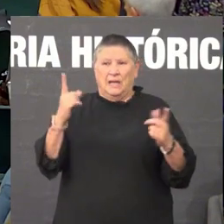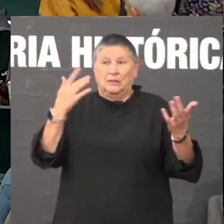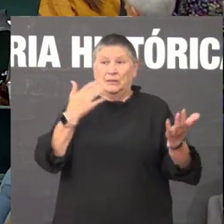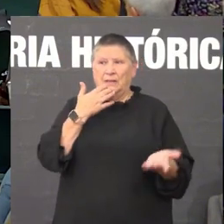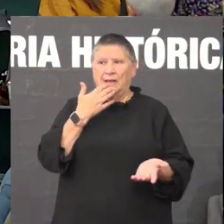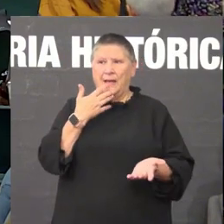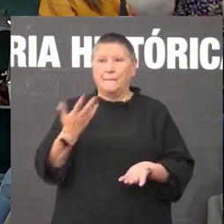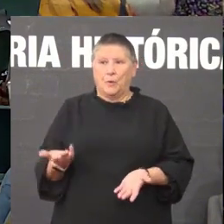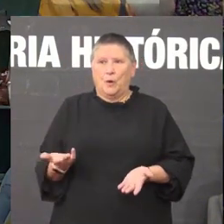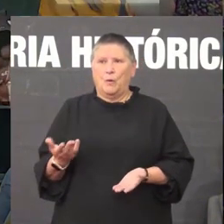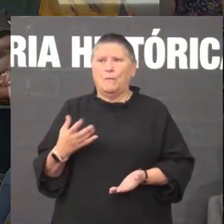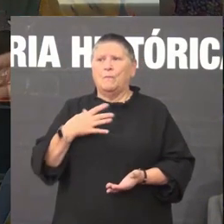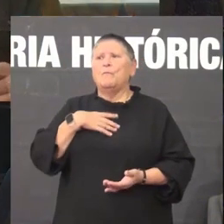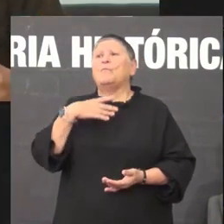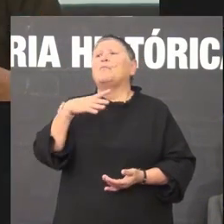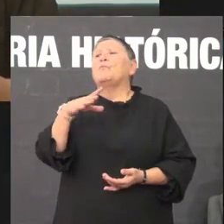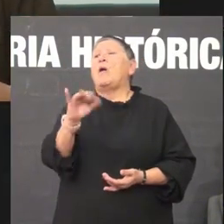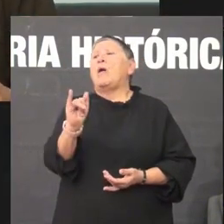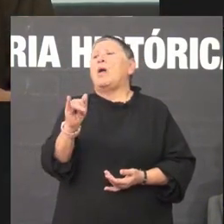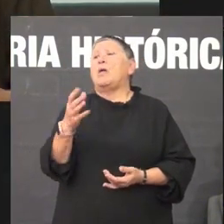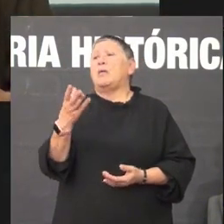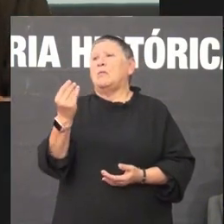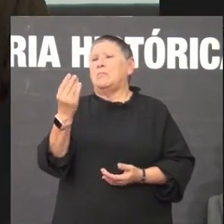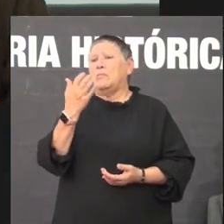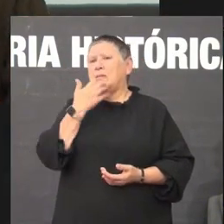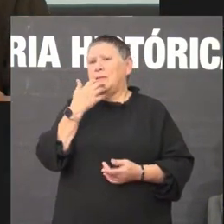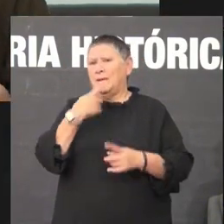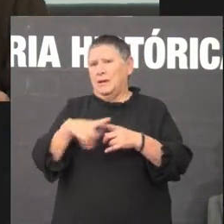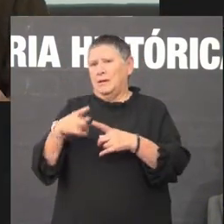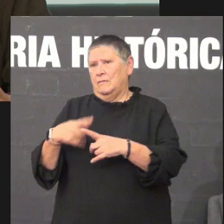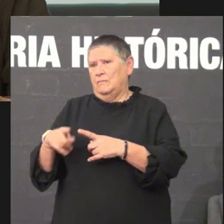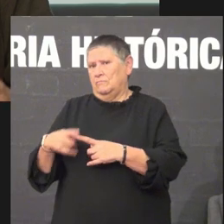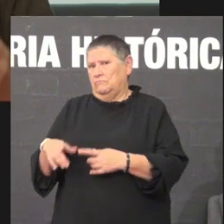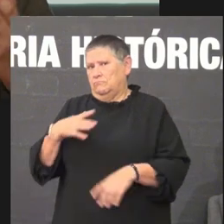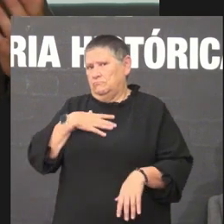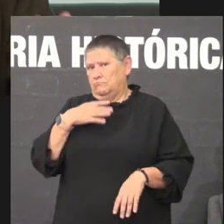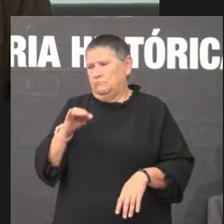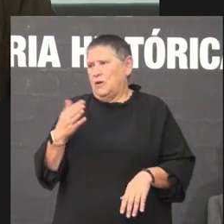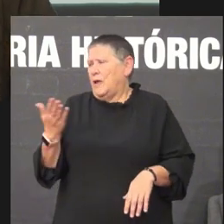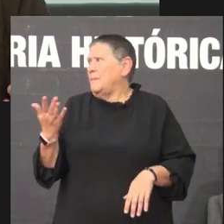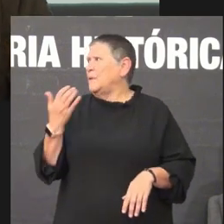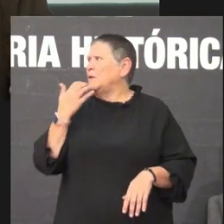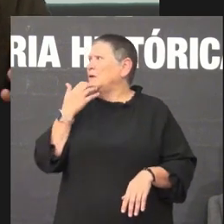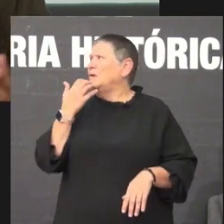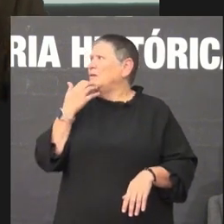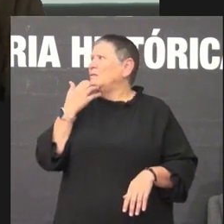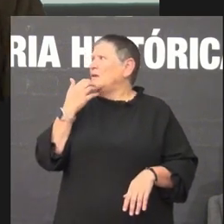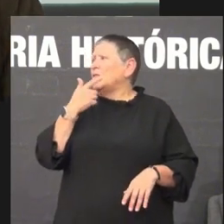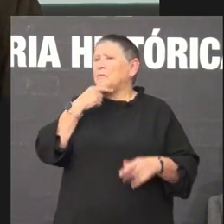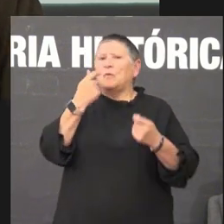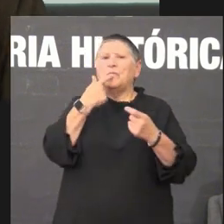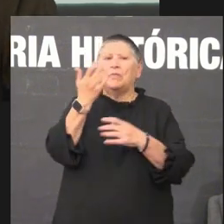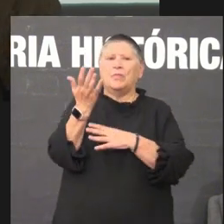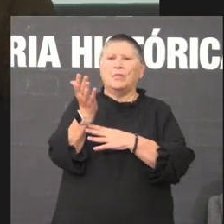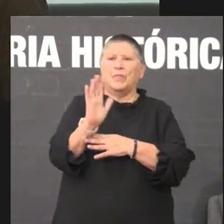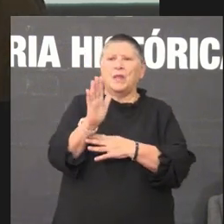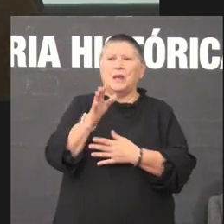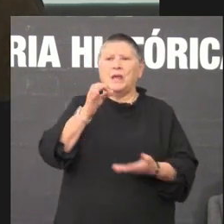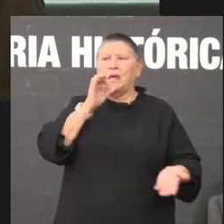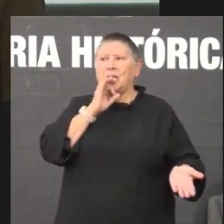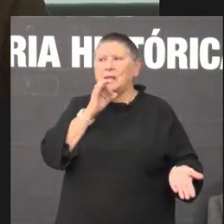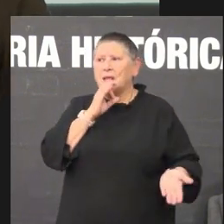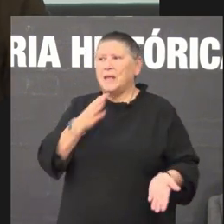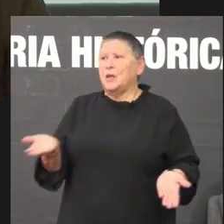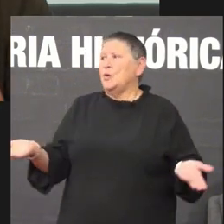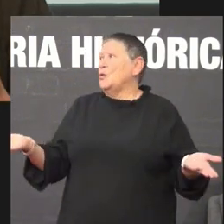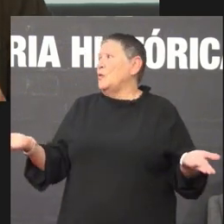en fin poderíamos por moitas nos cinemas seria moito máis fácil do que parece por exemplo que pudiese haber estrellas de cinema en galego como presidente da mesa